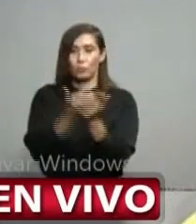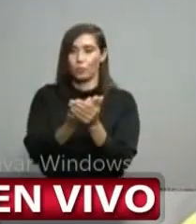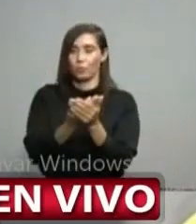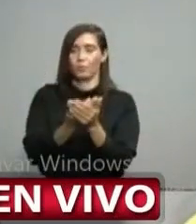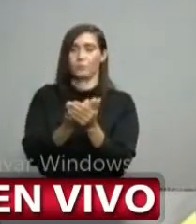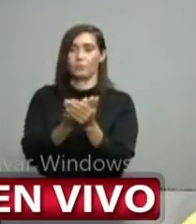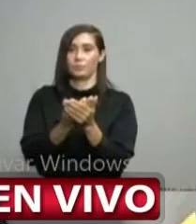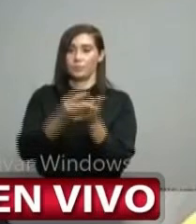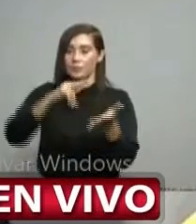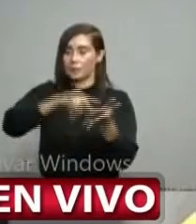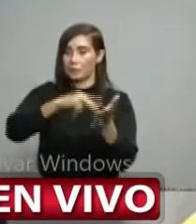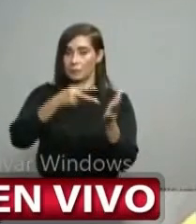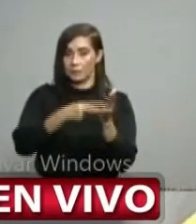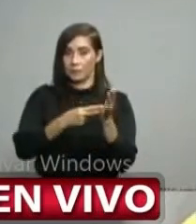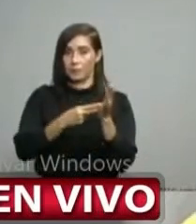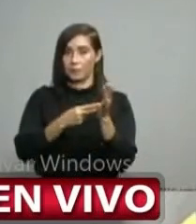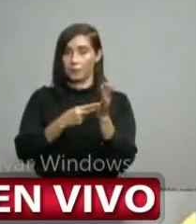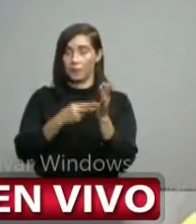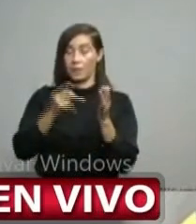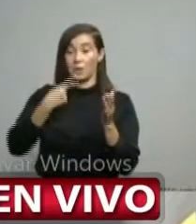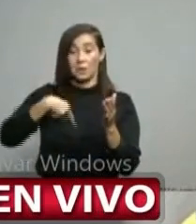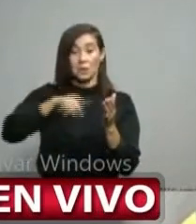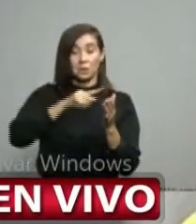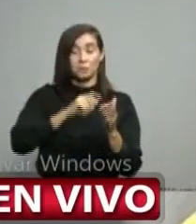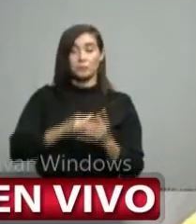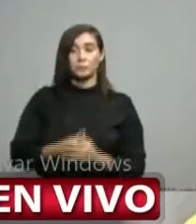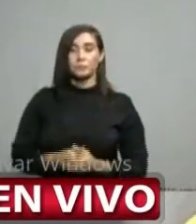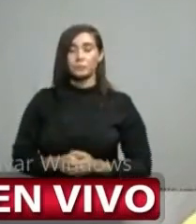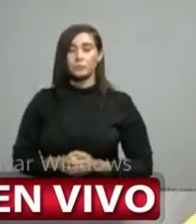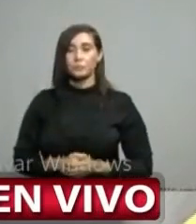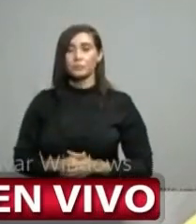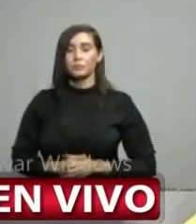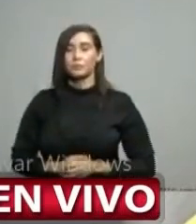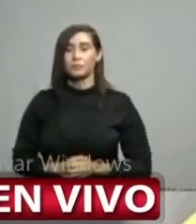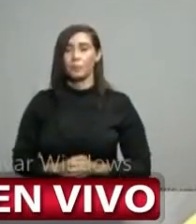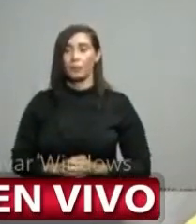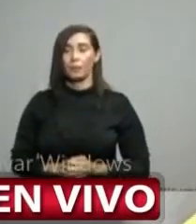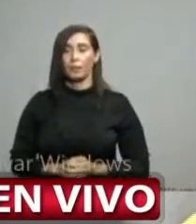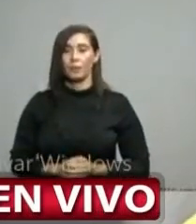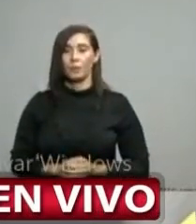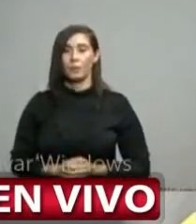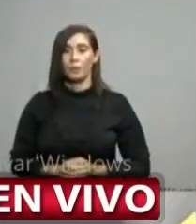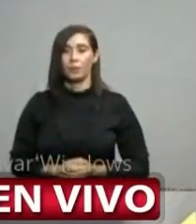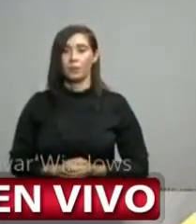por tanto este ver